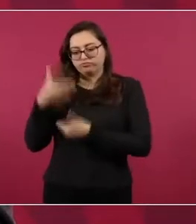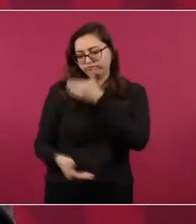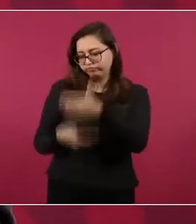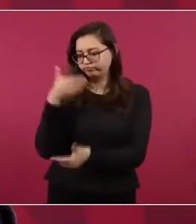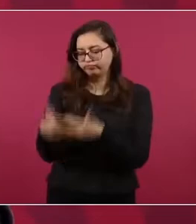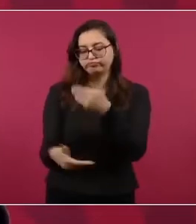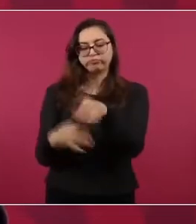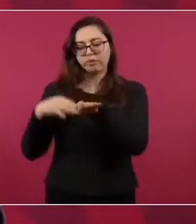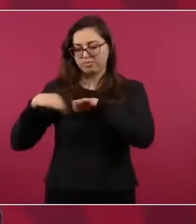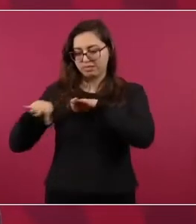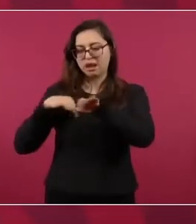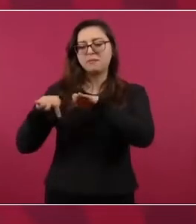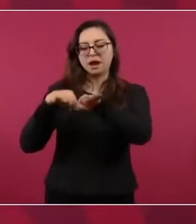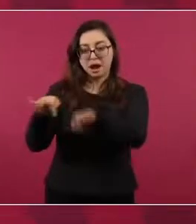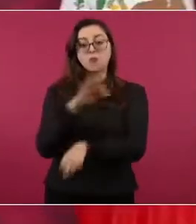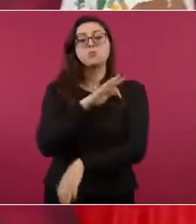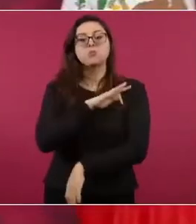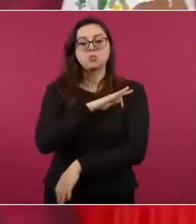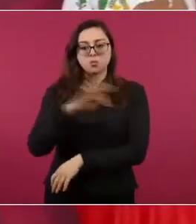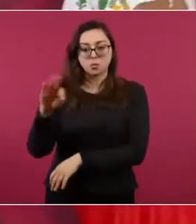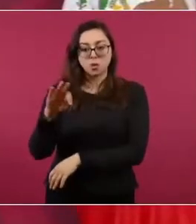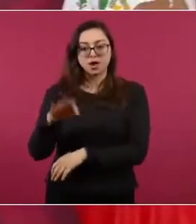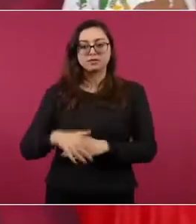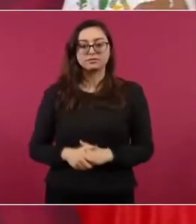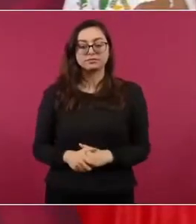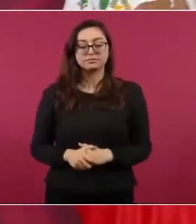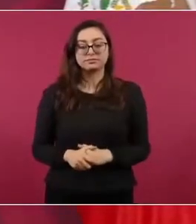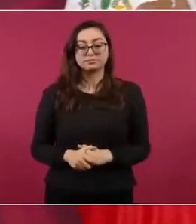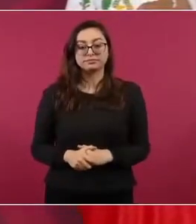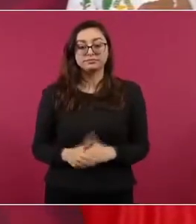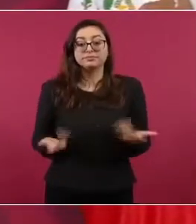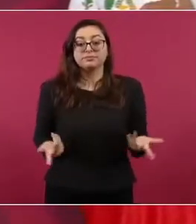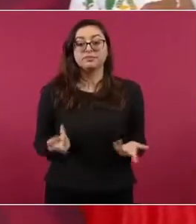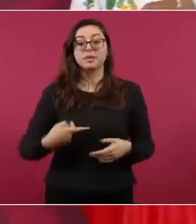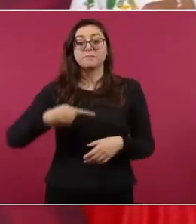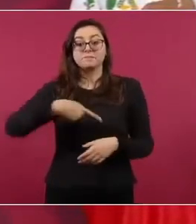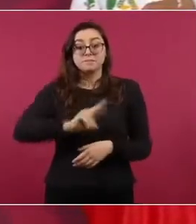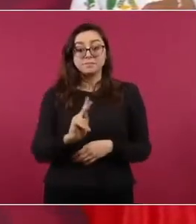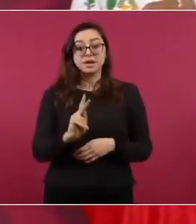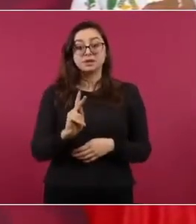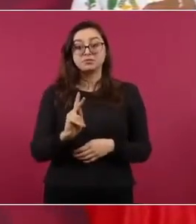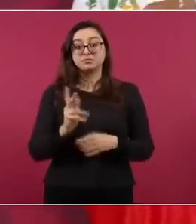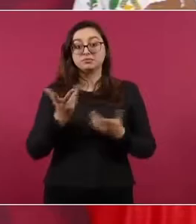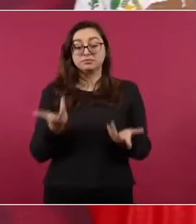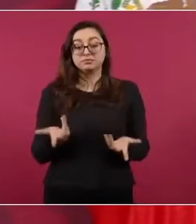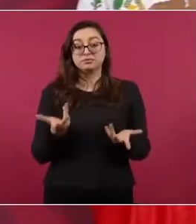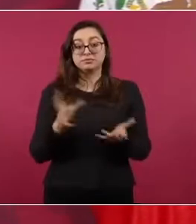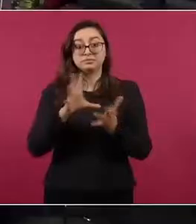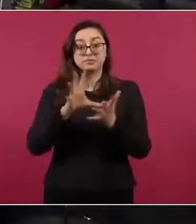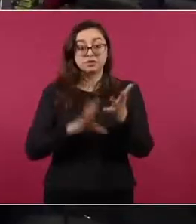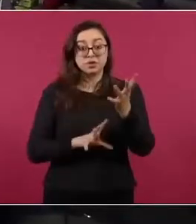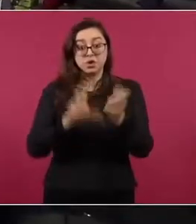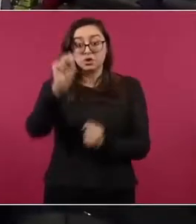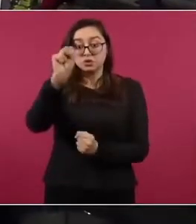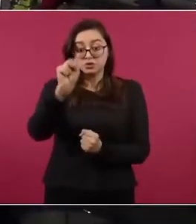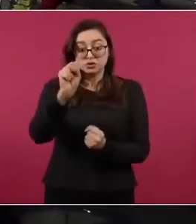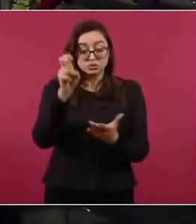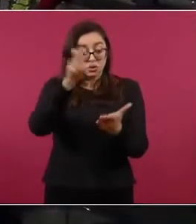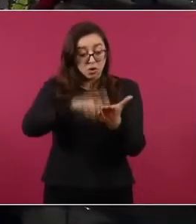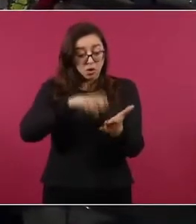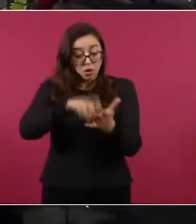Sin embargo, hay reformas constitucionales que demandan